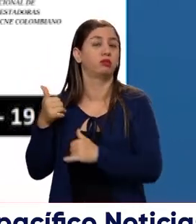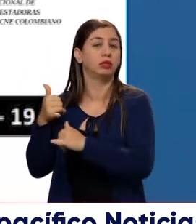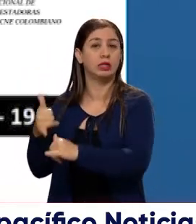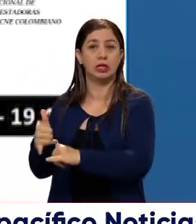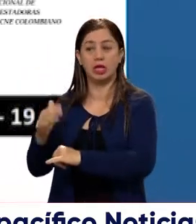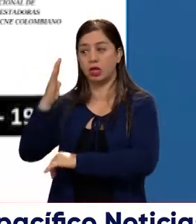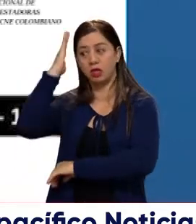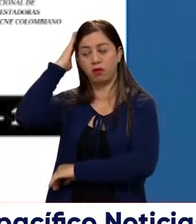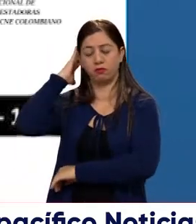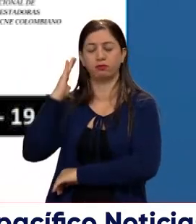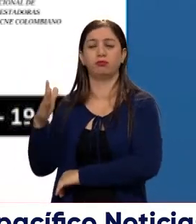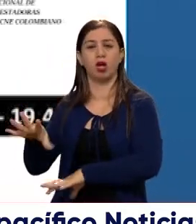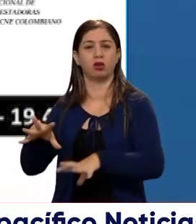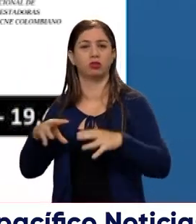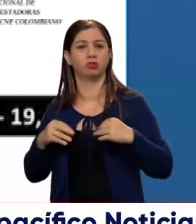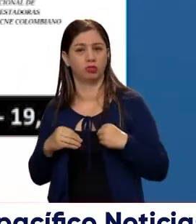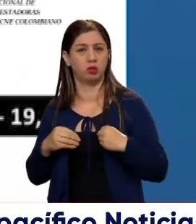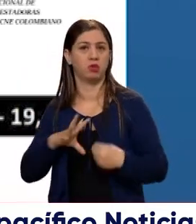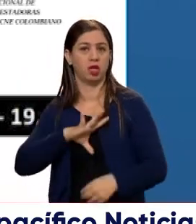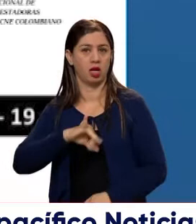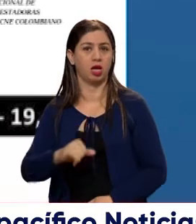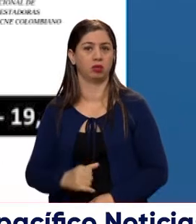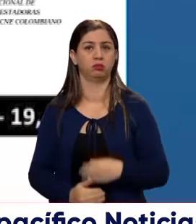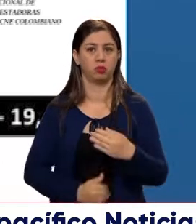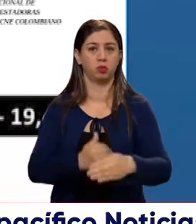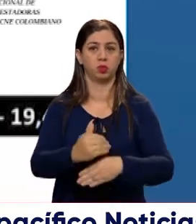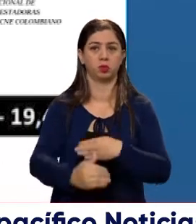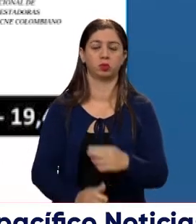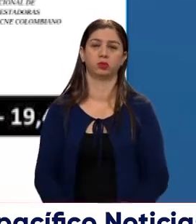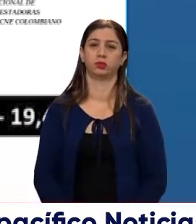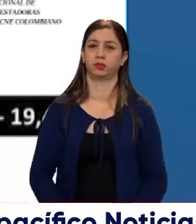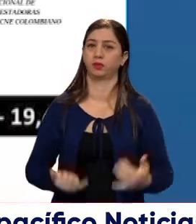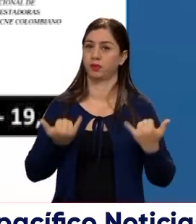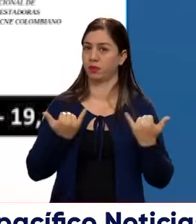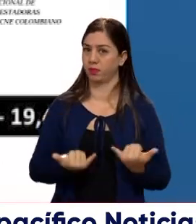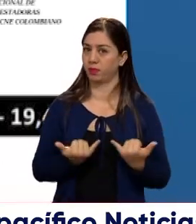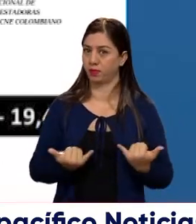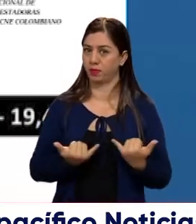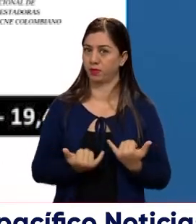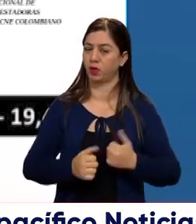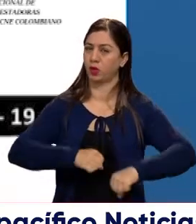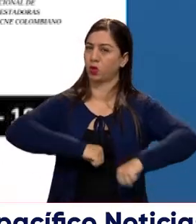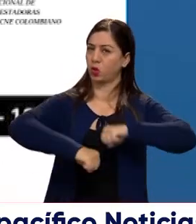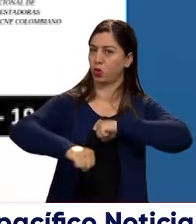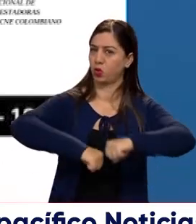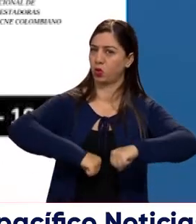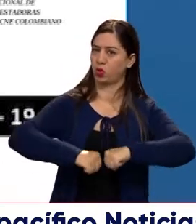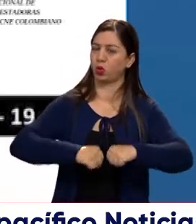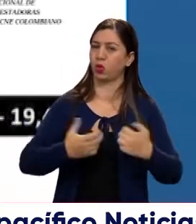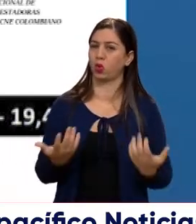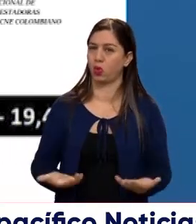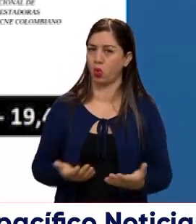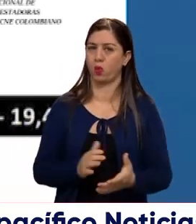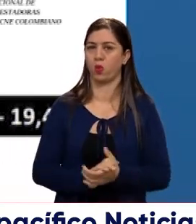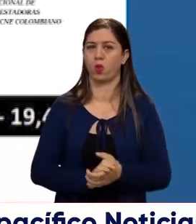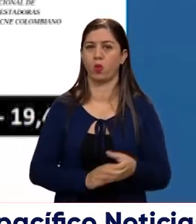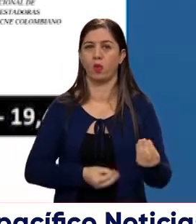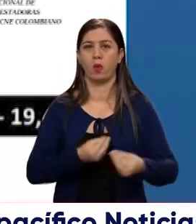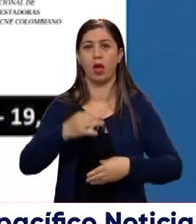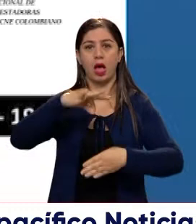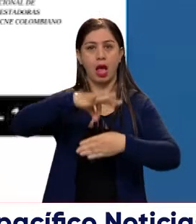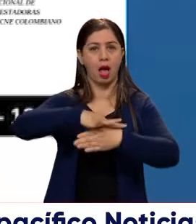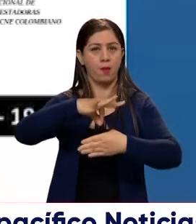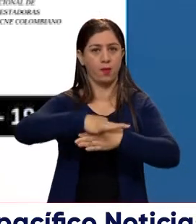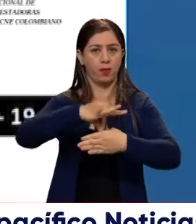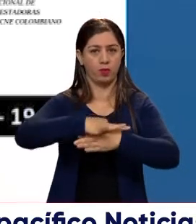teniendo de alguna forma una aceptación en la ciudad de Cali. Ahora veamos la dinámica del motivo axiomático del voto,